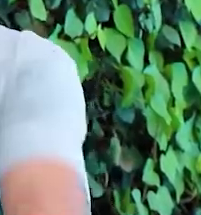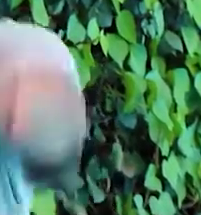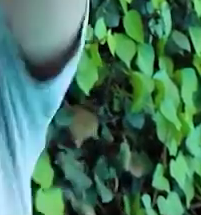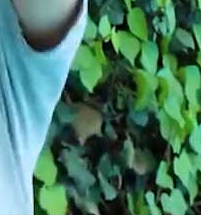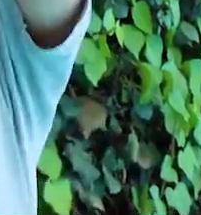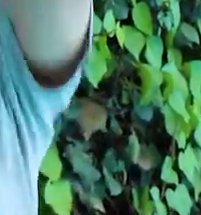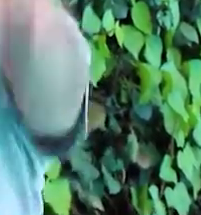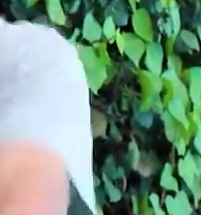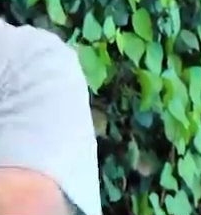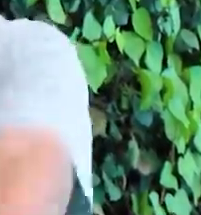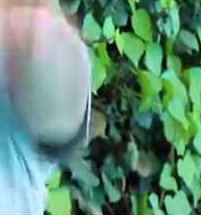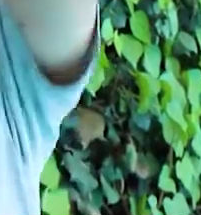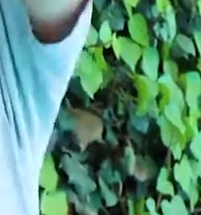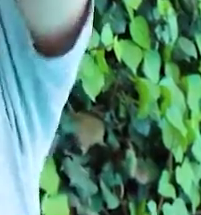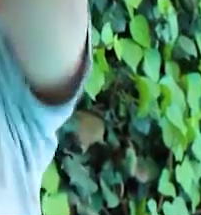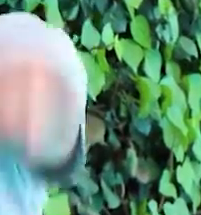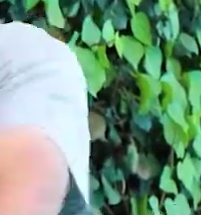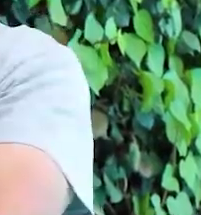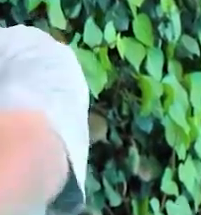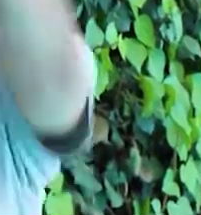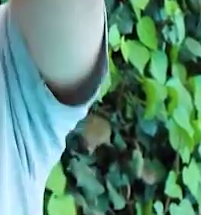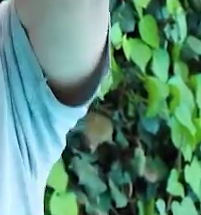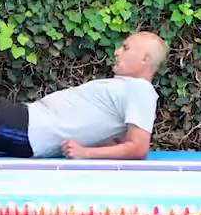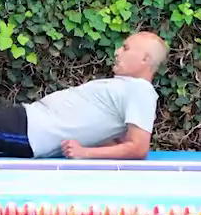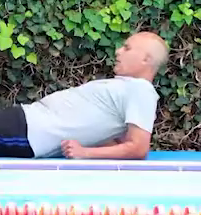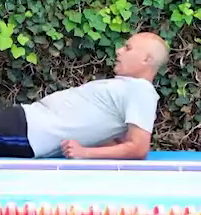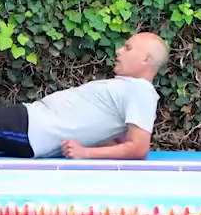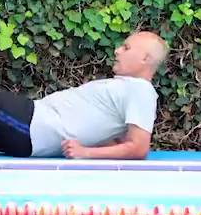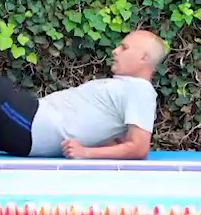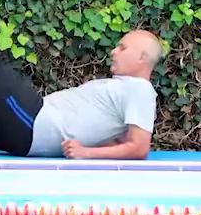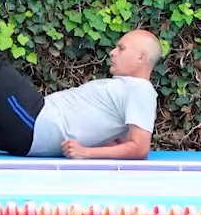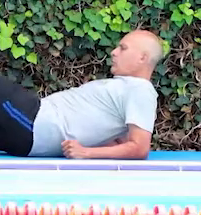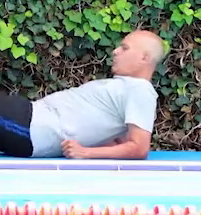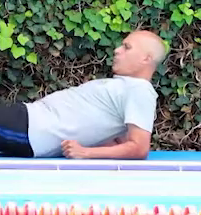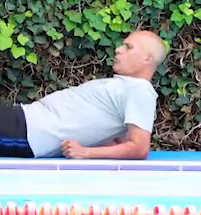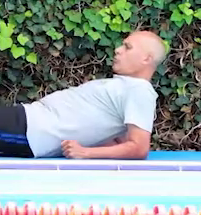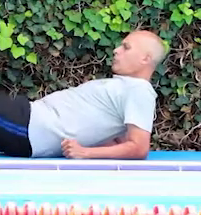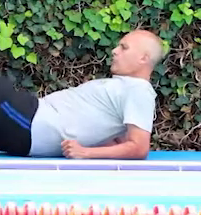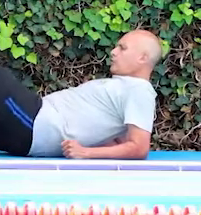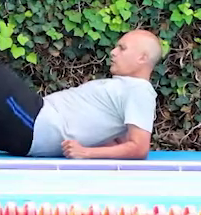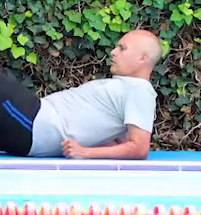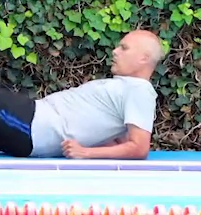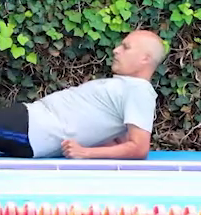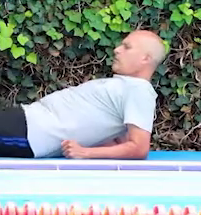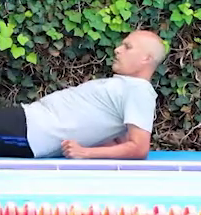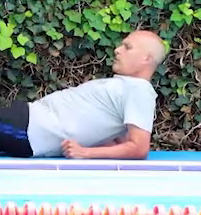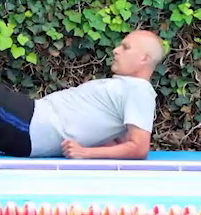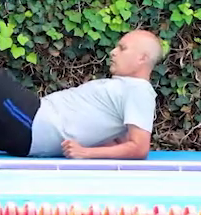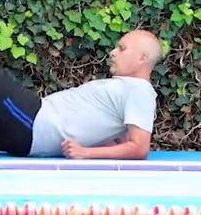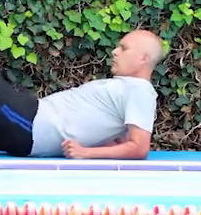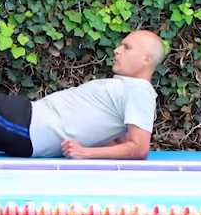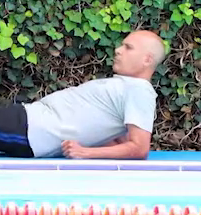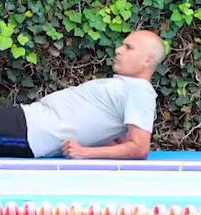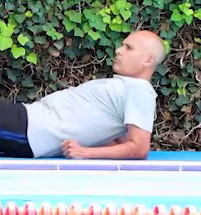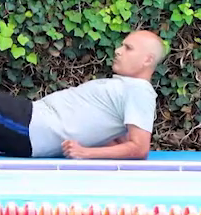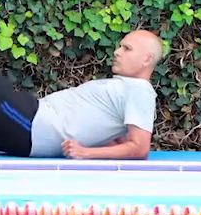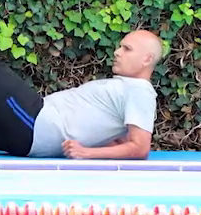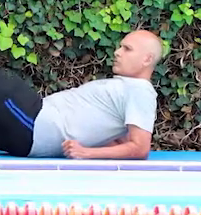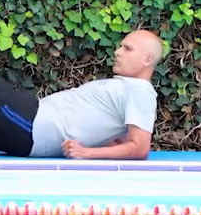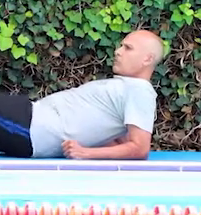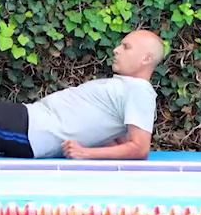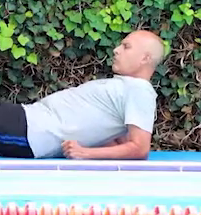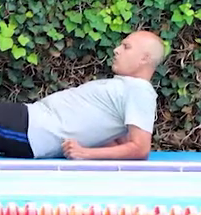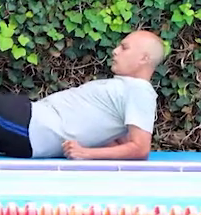después diez veces la otra pierna. Una, dos, tres, cuatro,